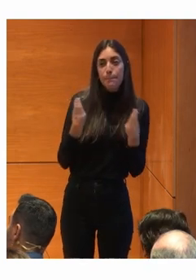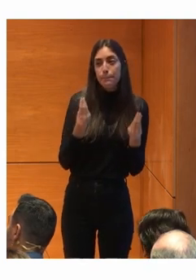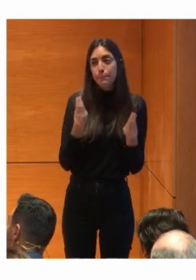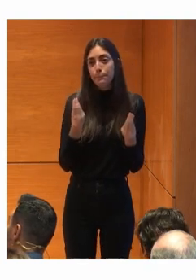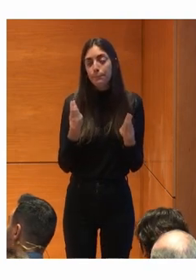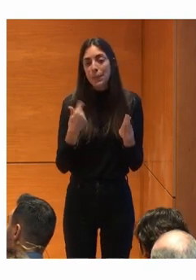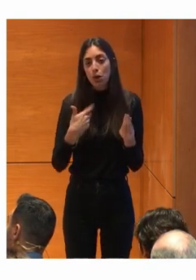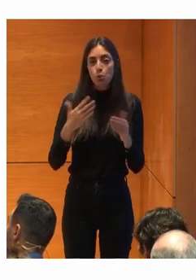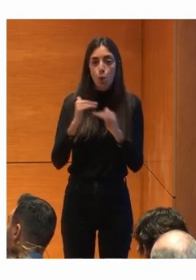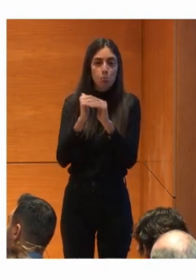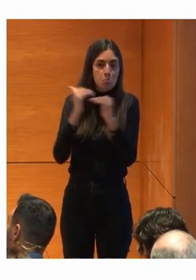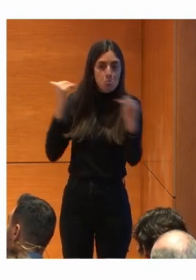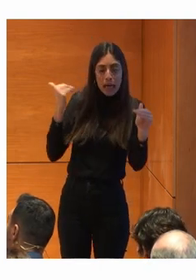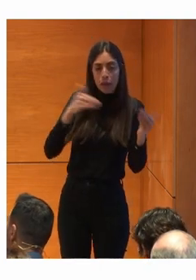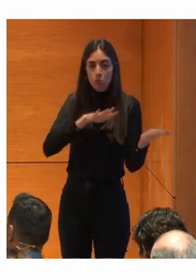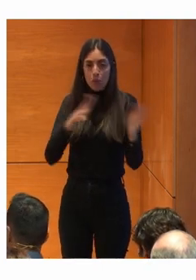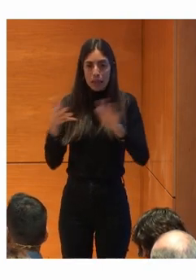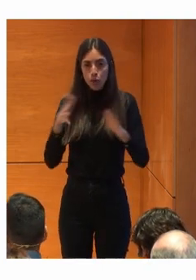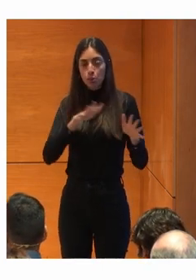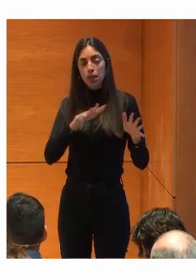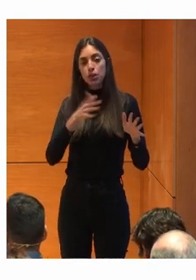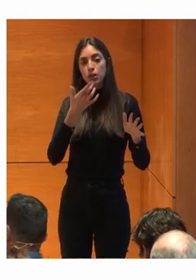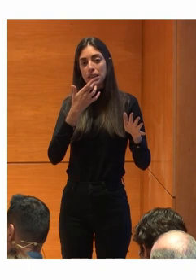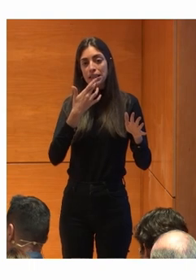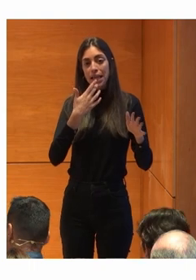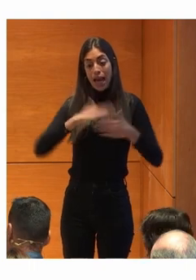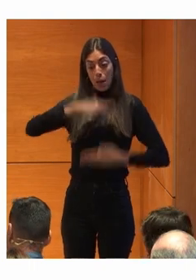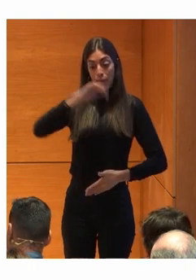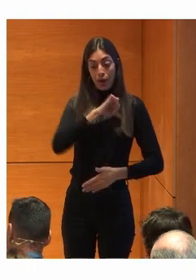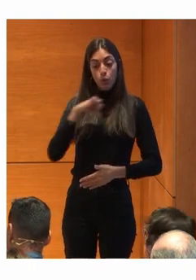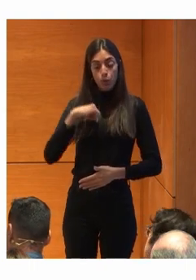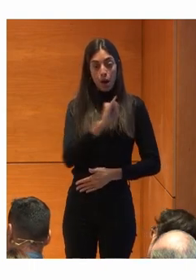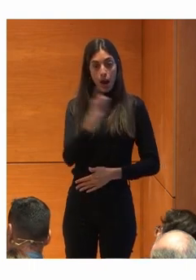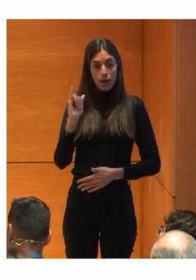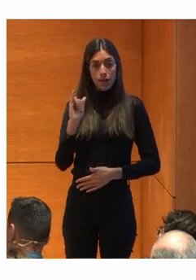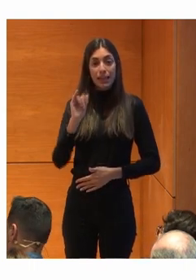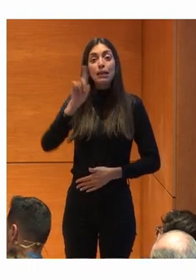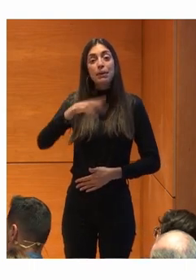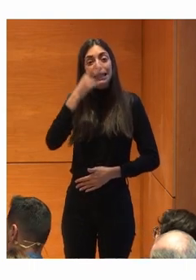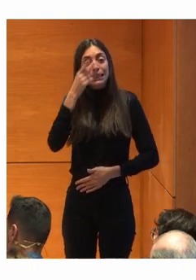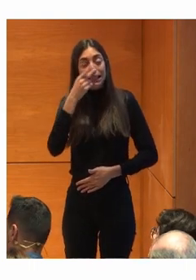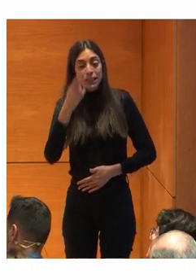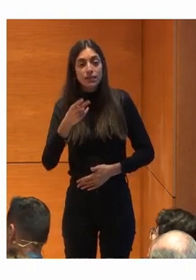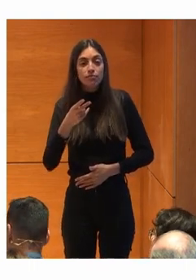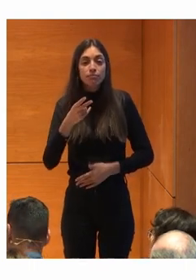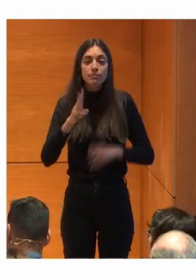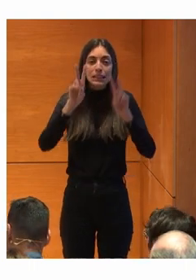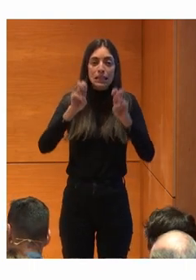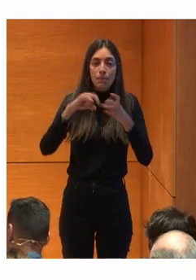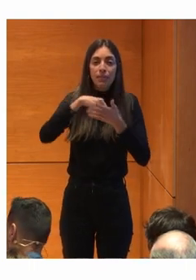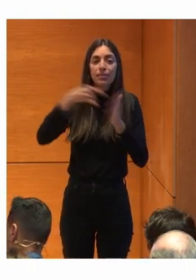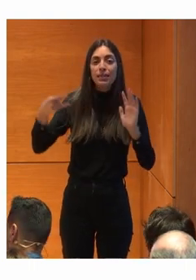Paridad Entre los que tenían Más o menos Capacidad autónoma Y también Muy interesante La parte del interés Por la tecnología